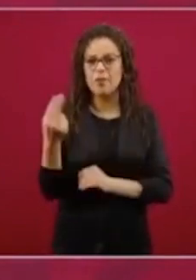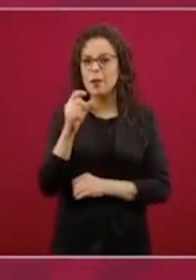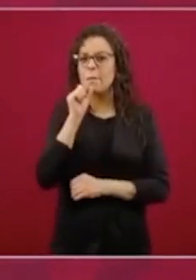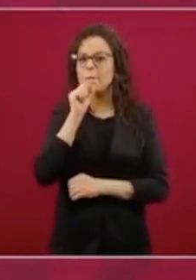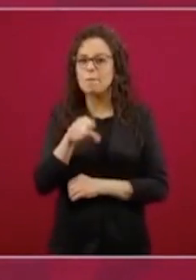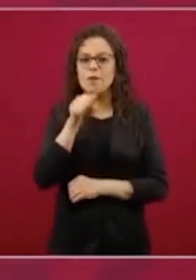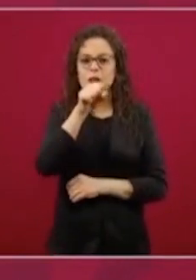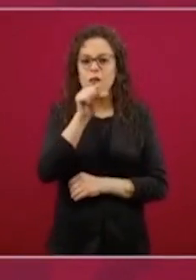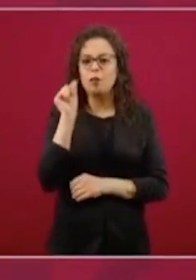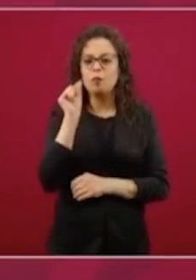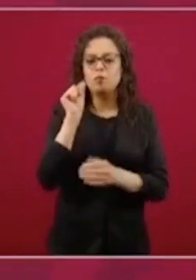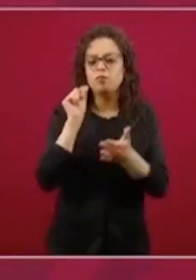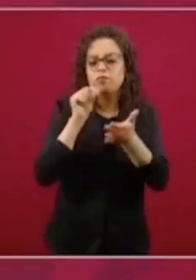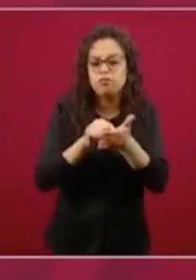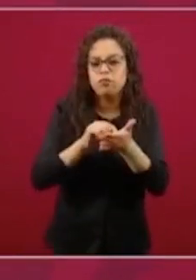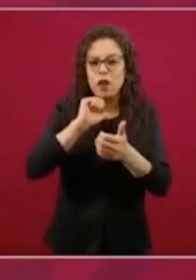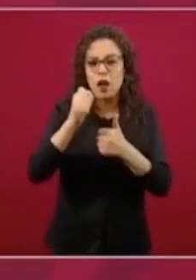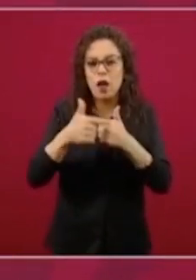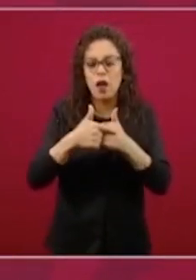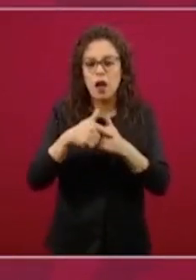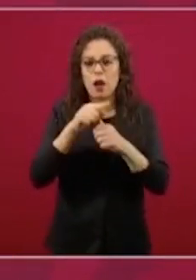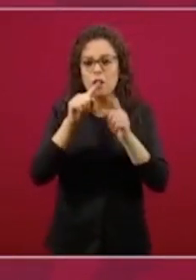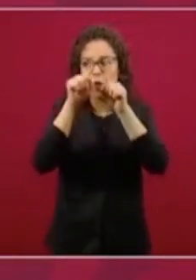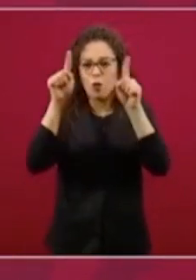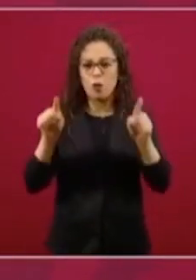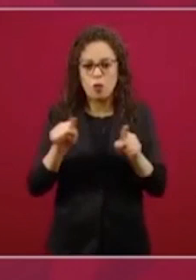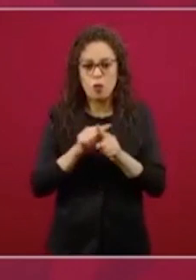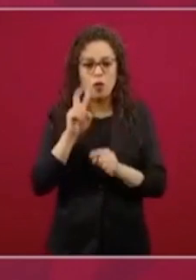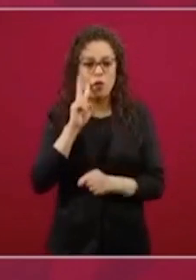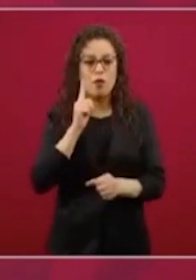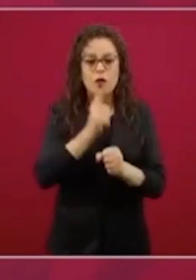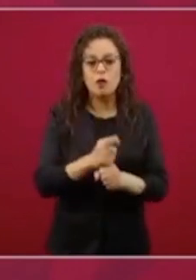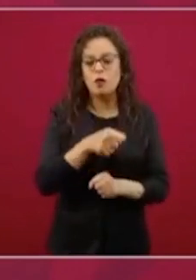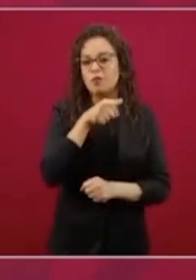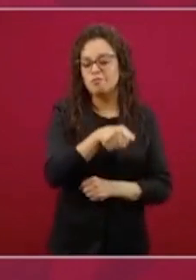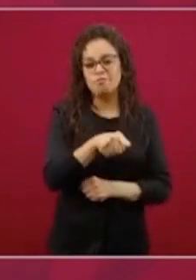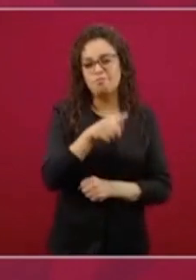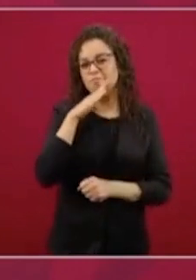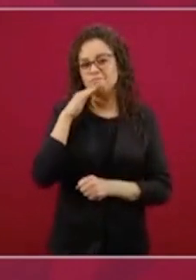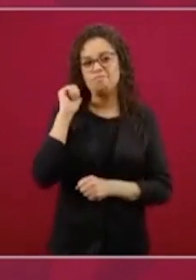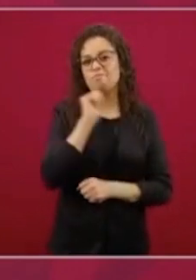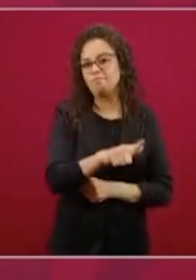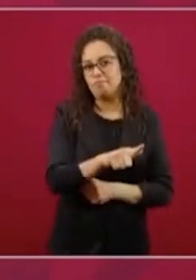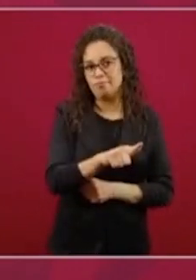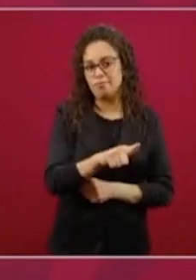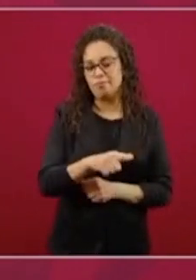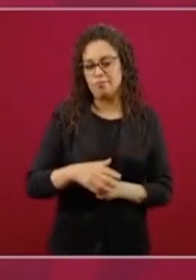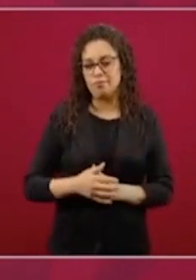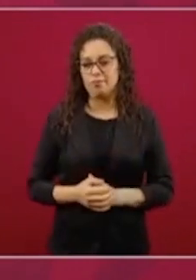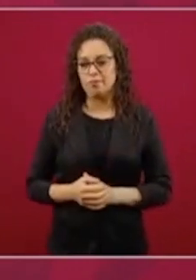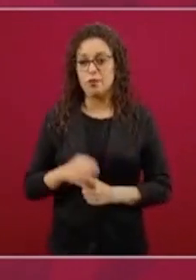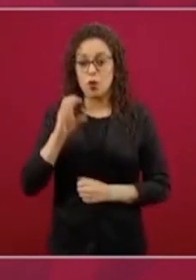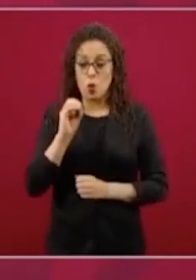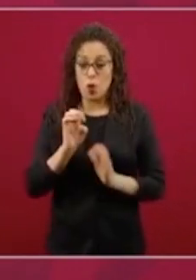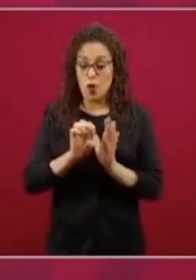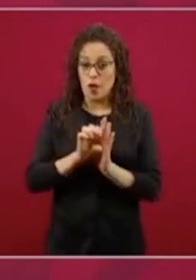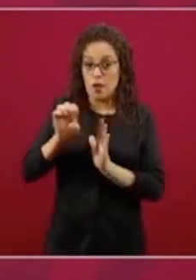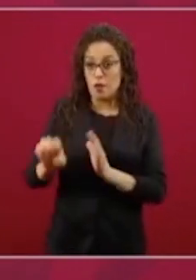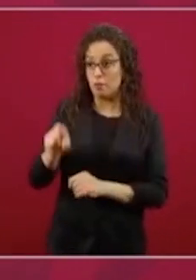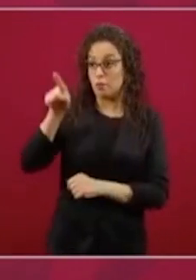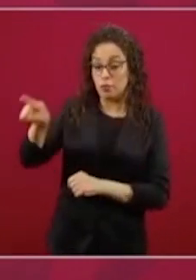distinguiera la gacetilla con un recuadro, o en el caso de la televisión, que se